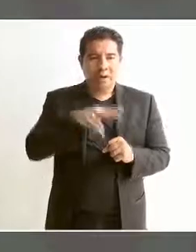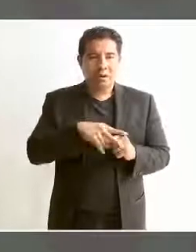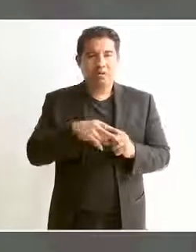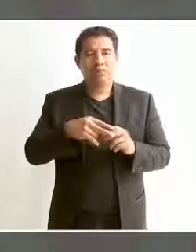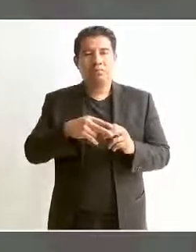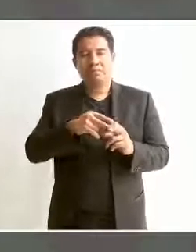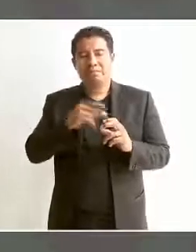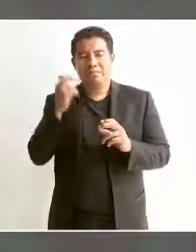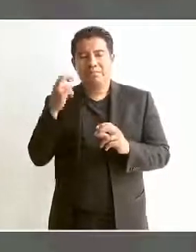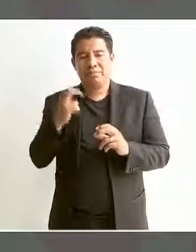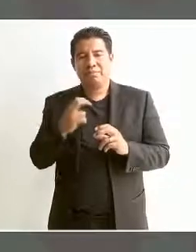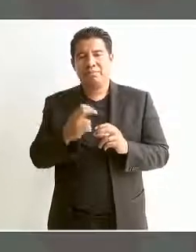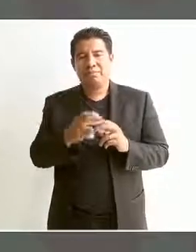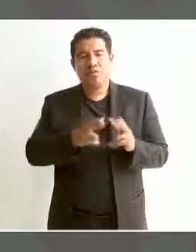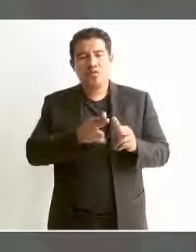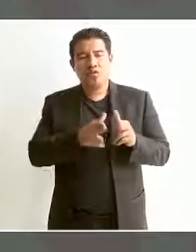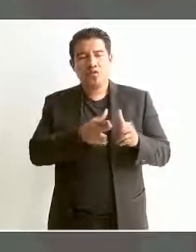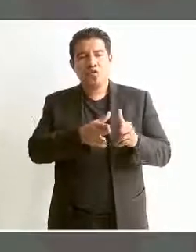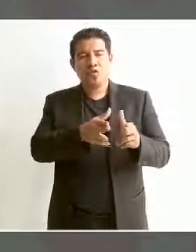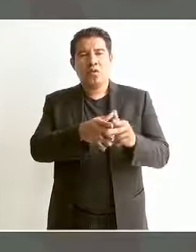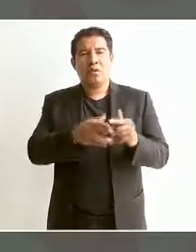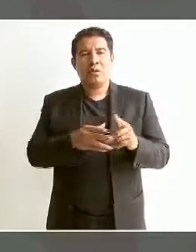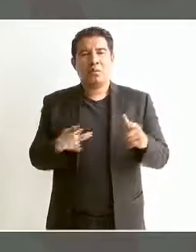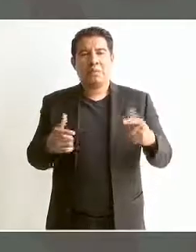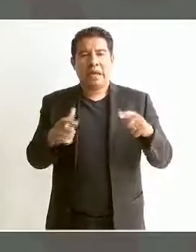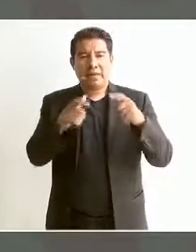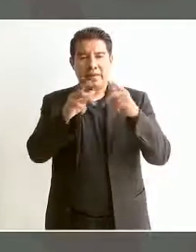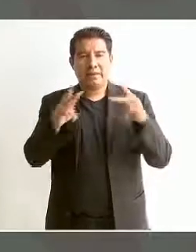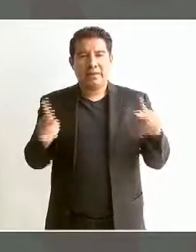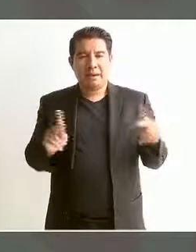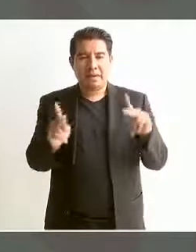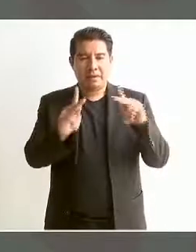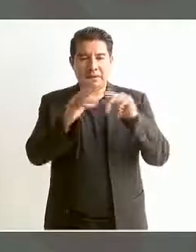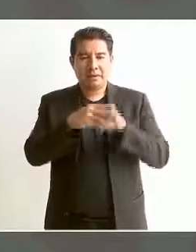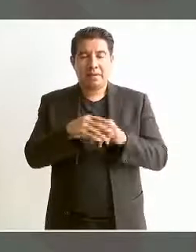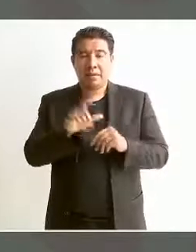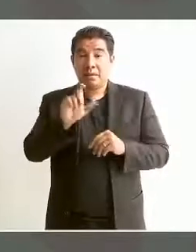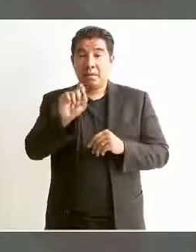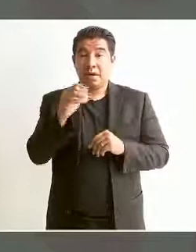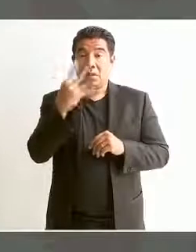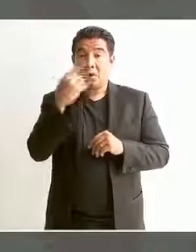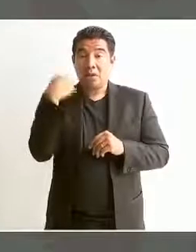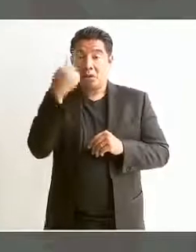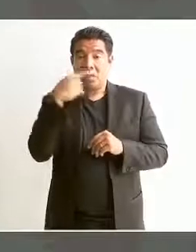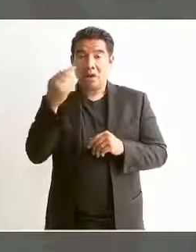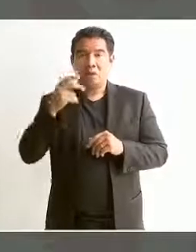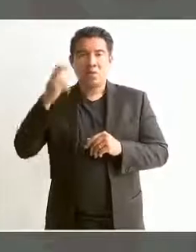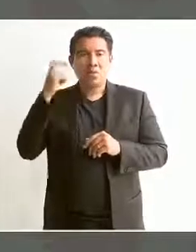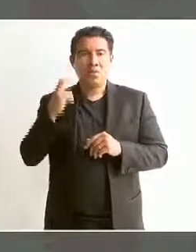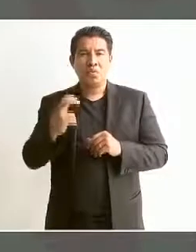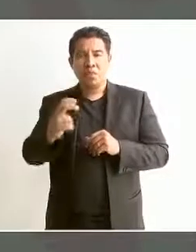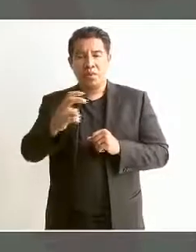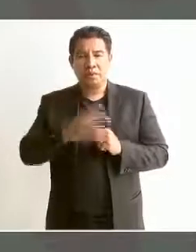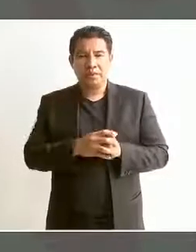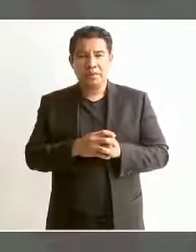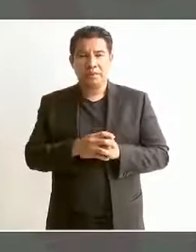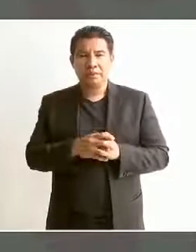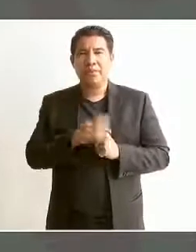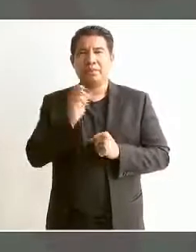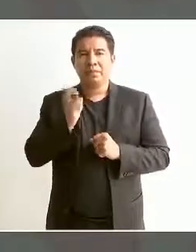Palenque, 24 horas, y desde entonces conocí